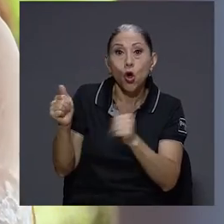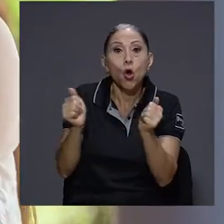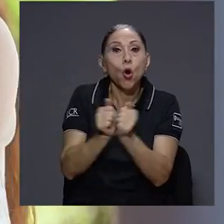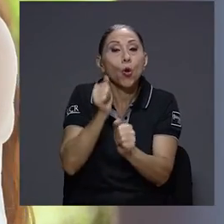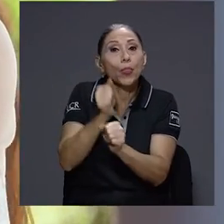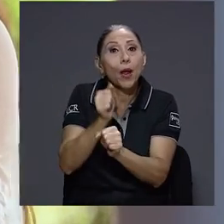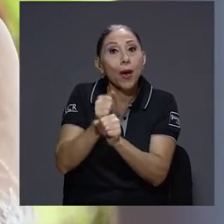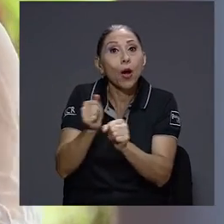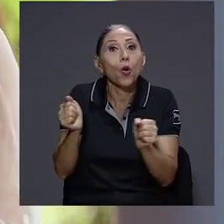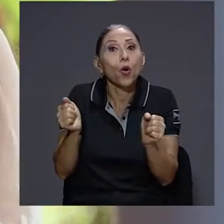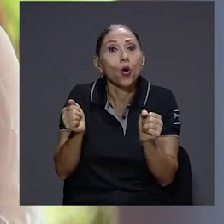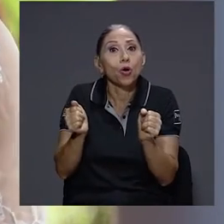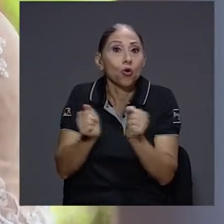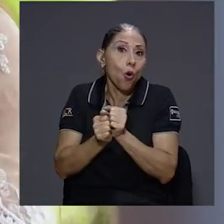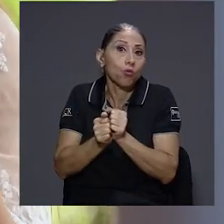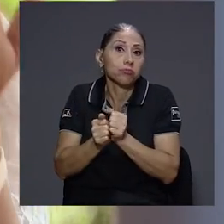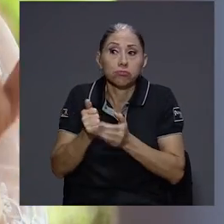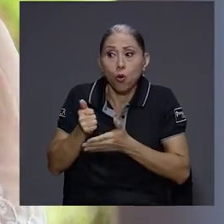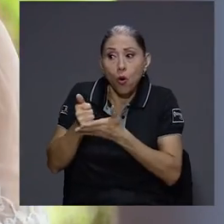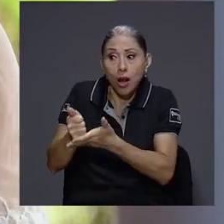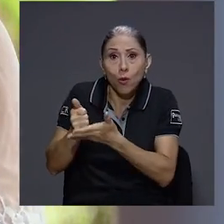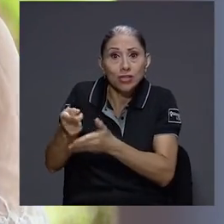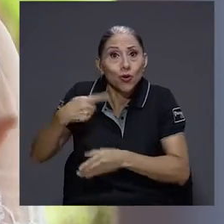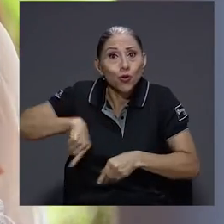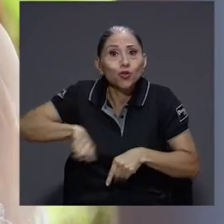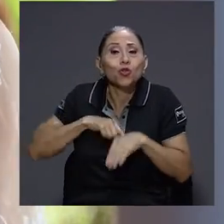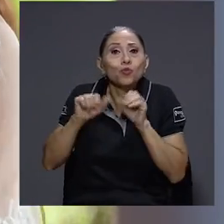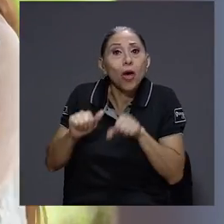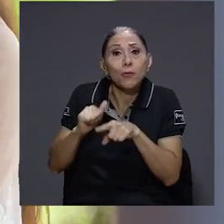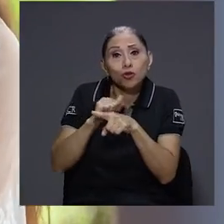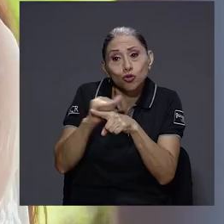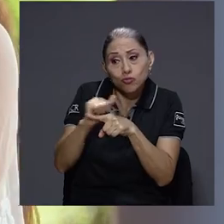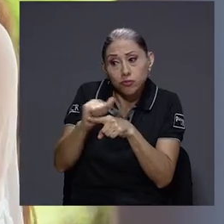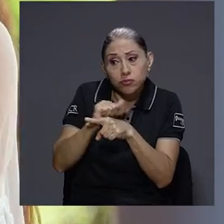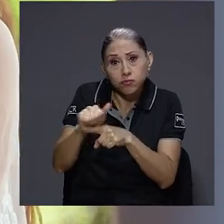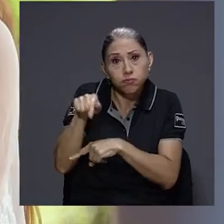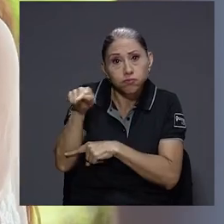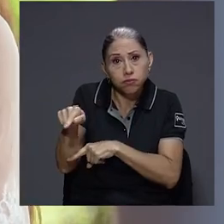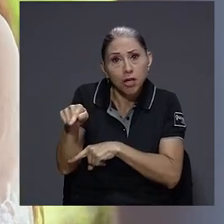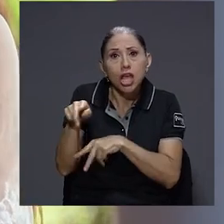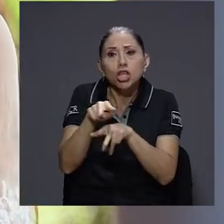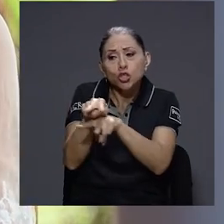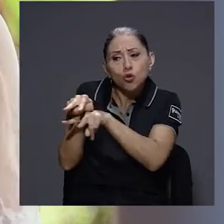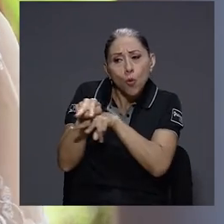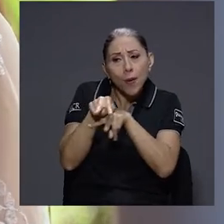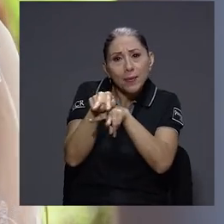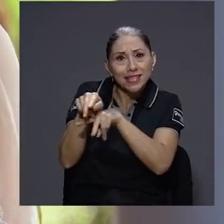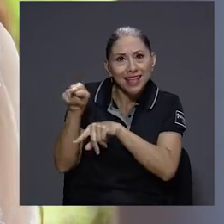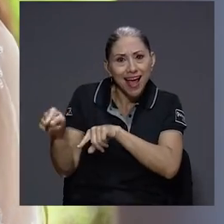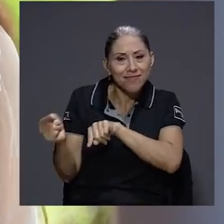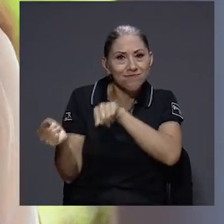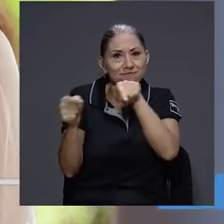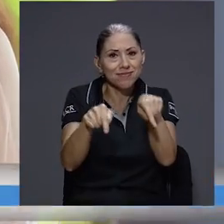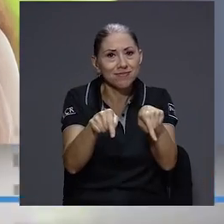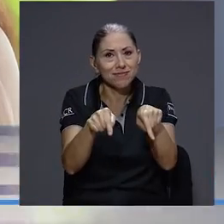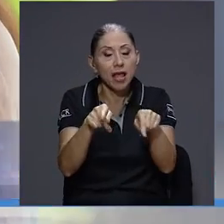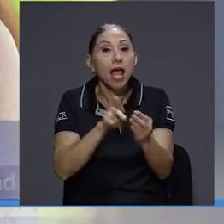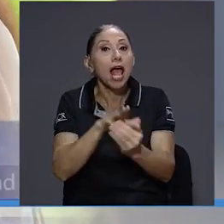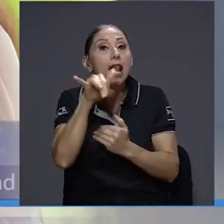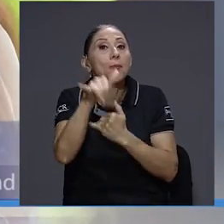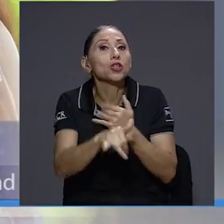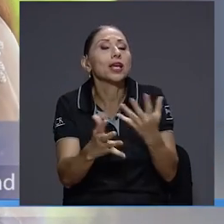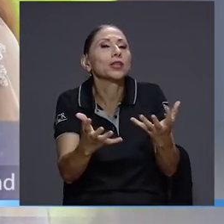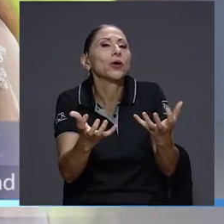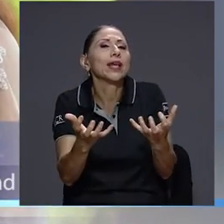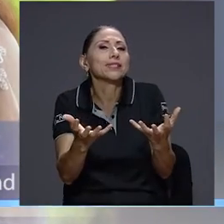podamos entrenarlas, o si se acabe la palabra, supervisar en este acompañamiento. El proyecto espera poder